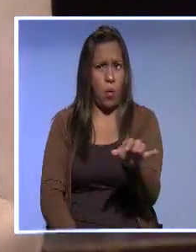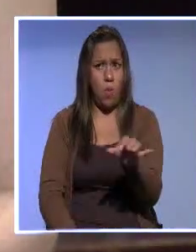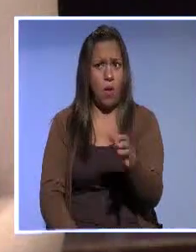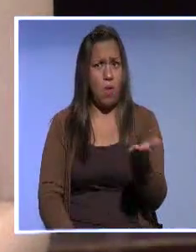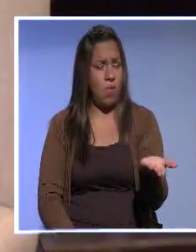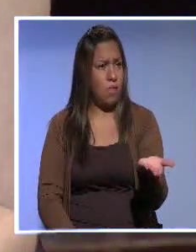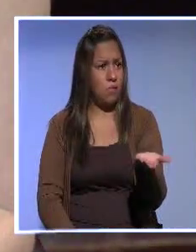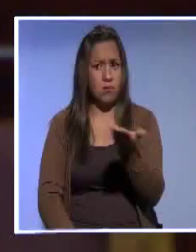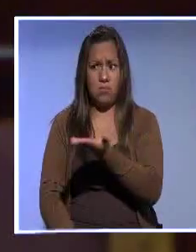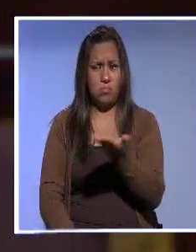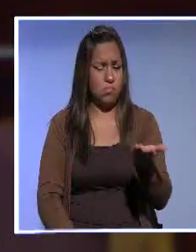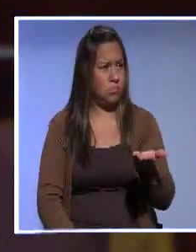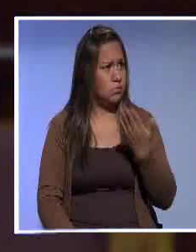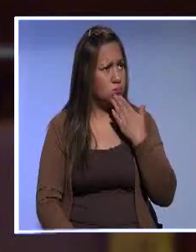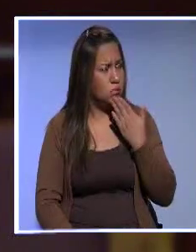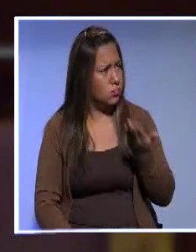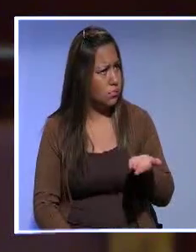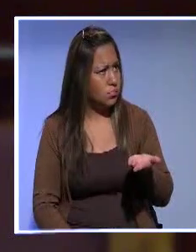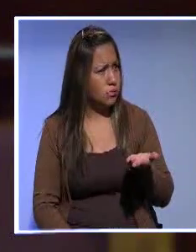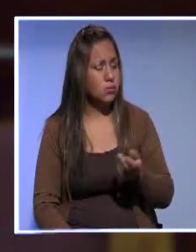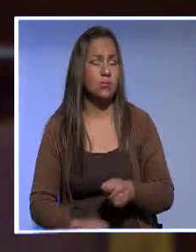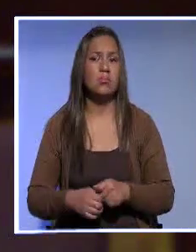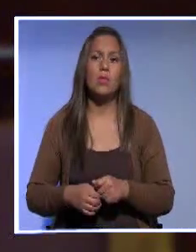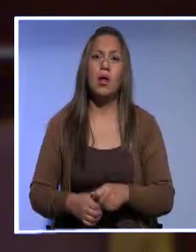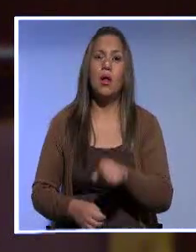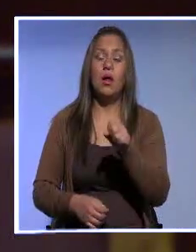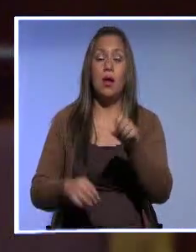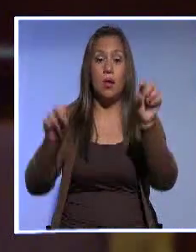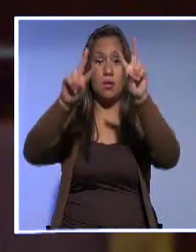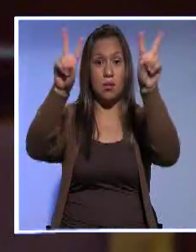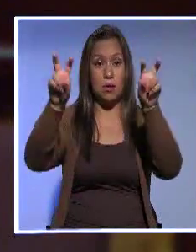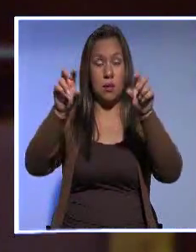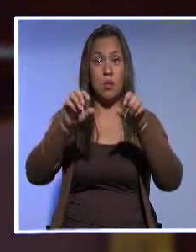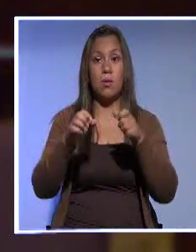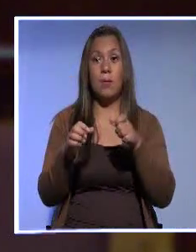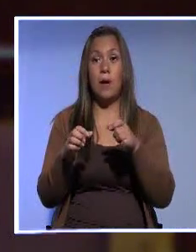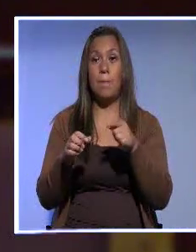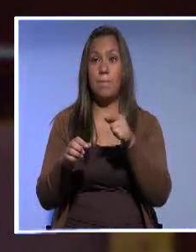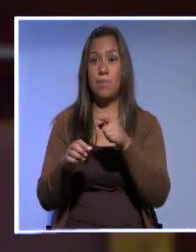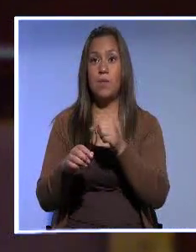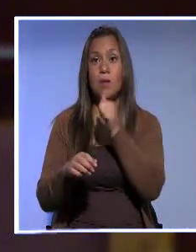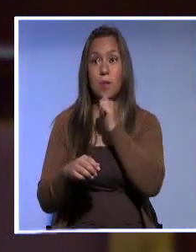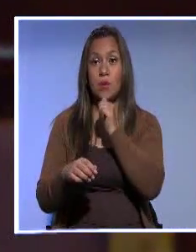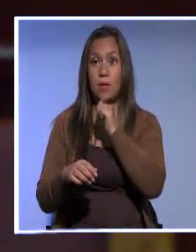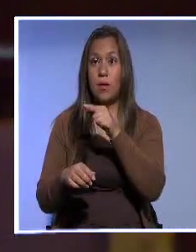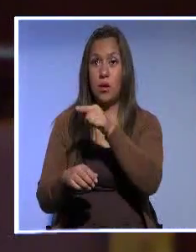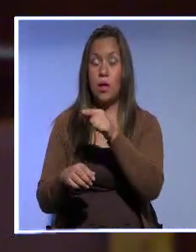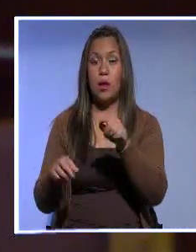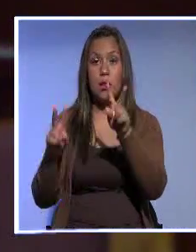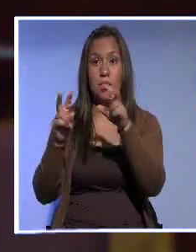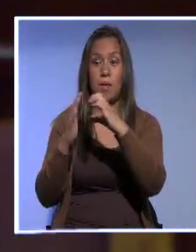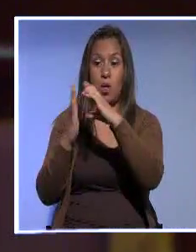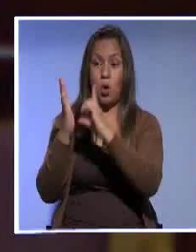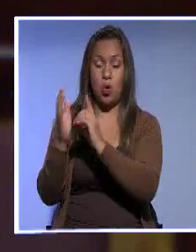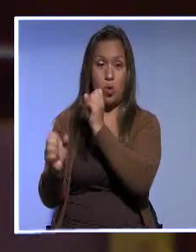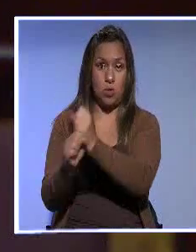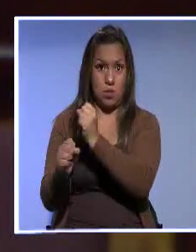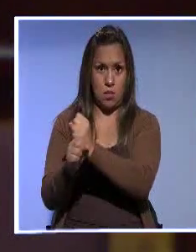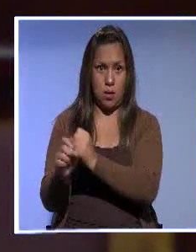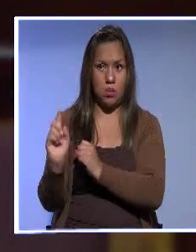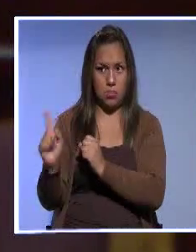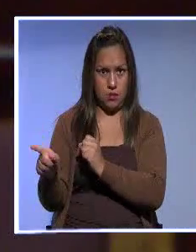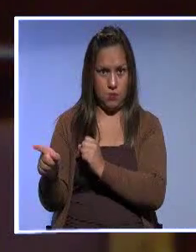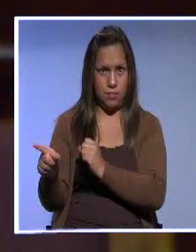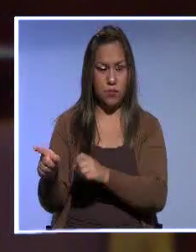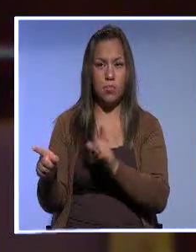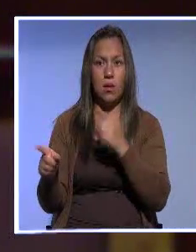modalidades? No, todo lo contrario. Para el sector privado rige el Código del Trabajo. Claro que sí. Y entonces el Código del Trabajo no es que